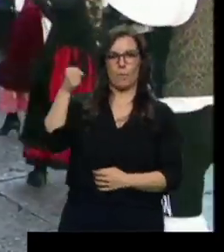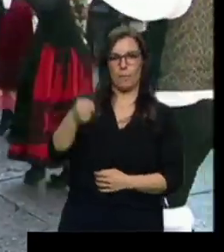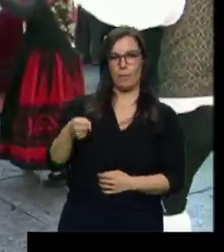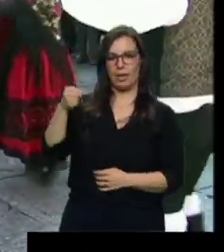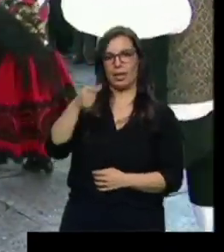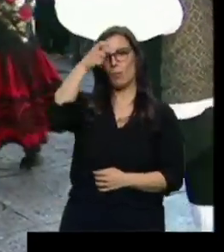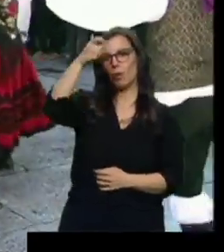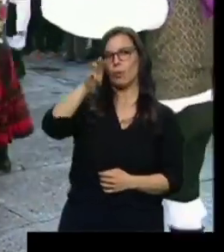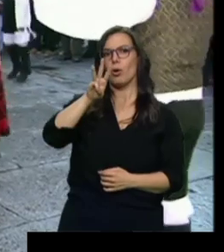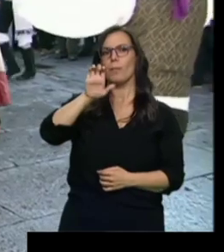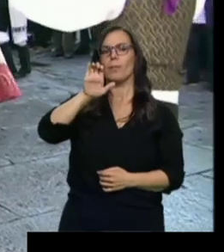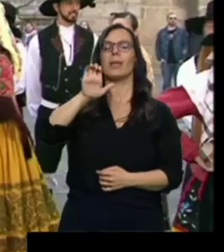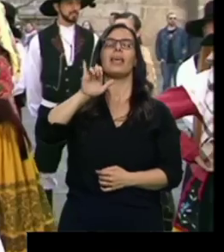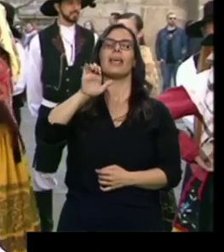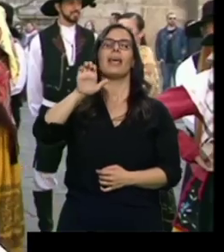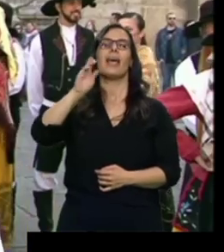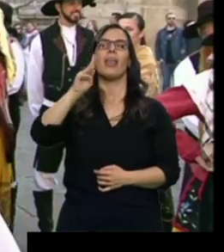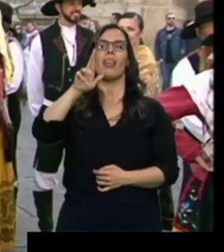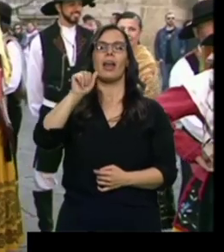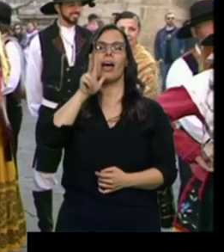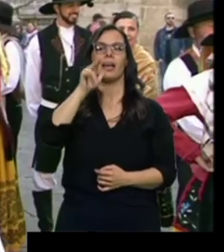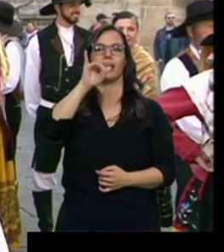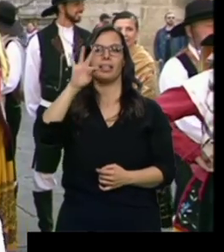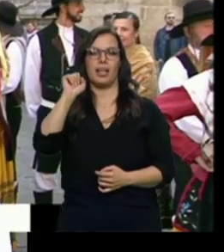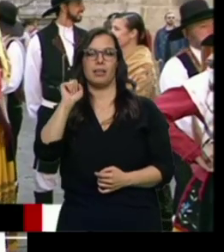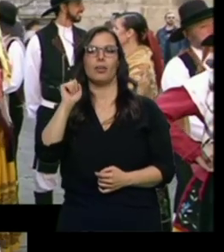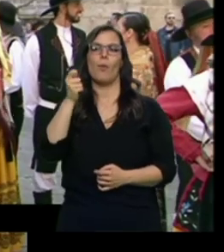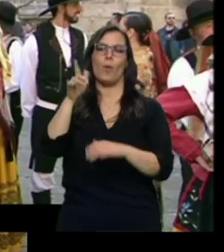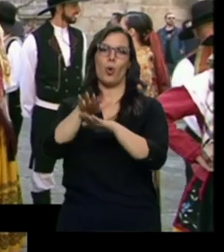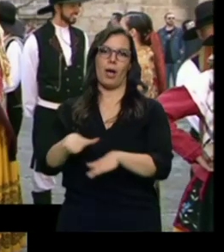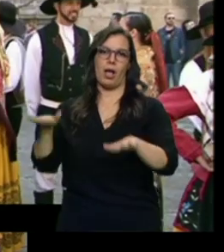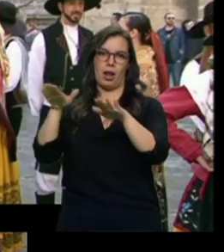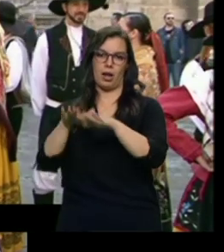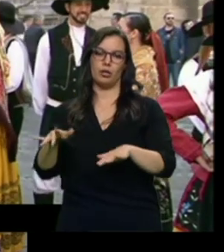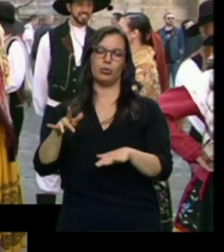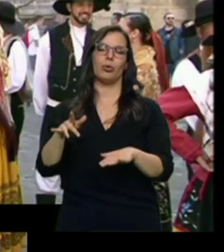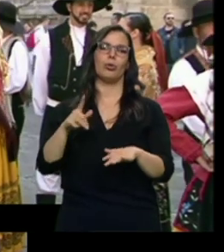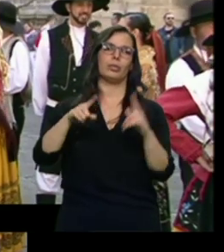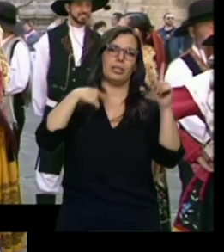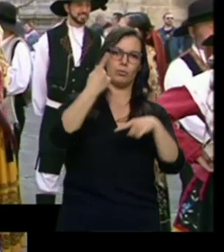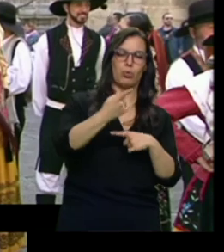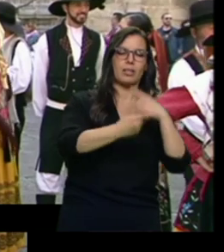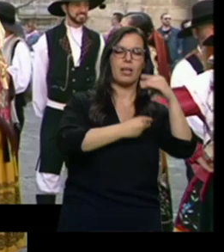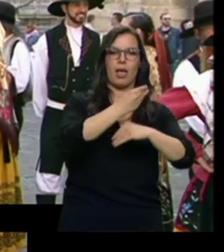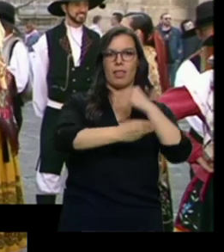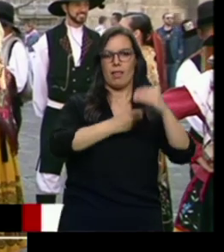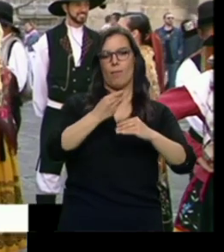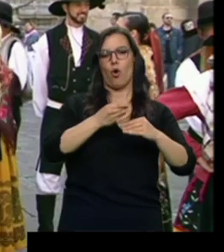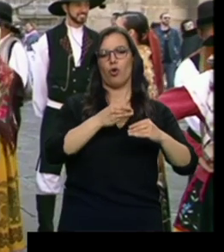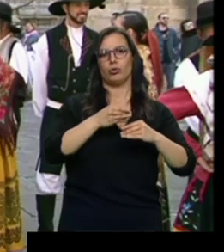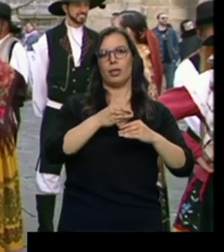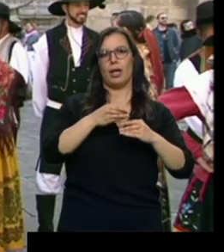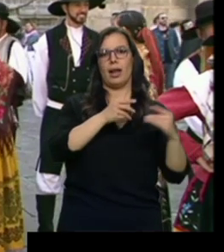piedraíta, esta que vamos a hacer. El ritmo es un poquito más lento que lo que vamos a hacer luego en todo el recorrido.